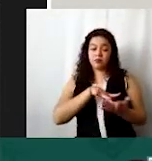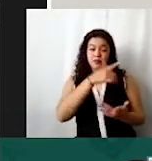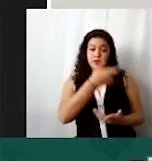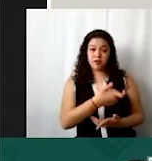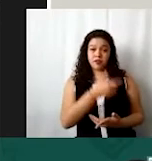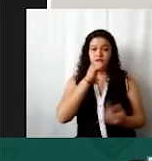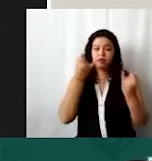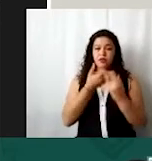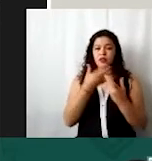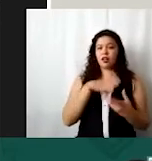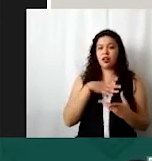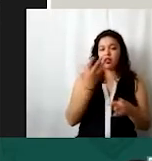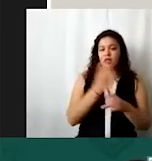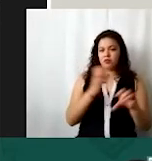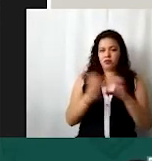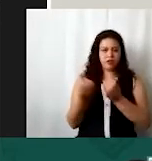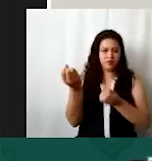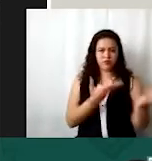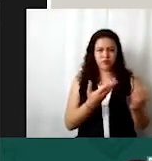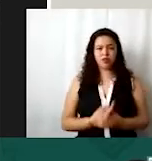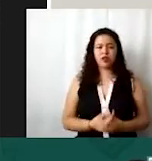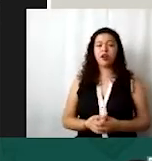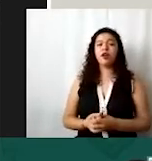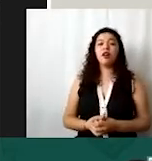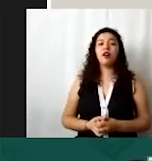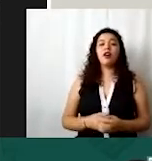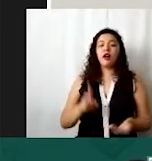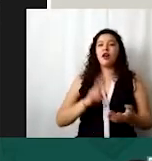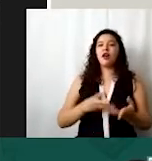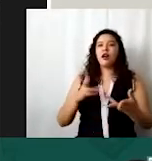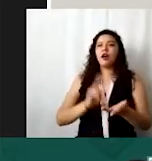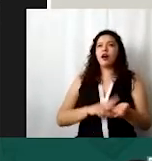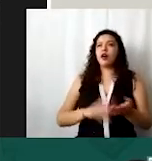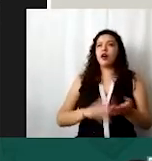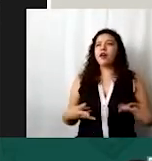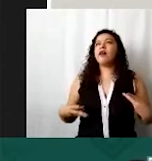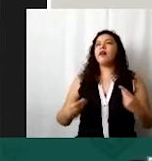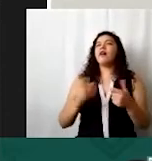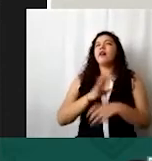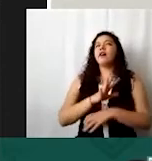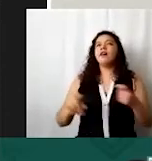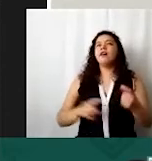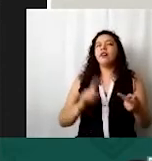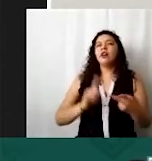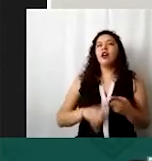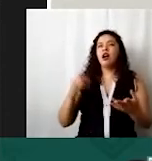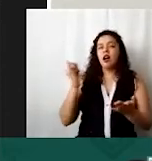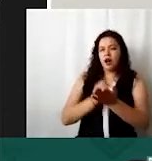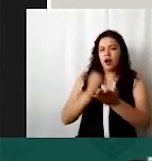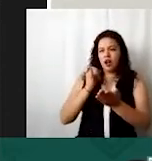también lo que es en especie el total de costos y gastos el total de inversiones en activo